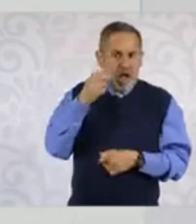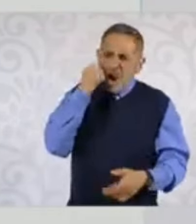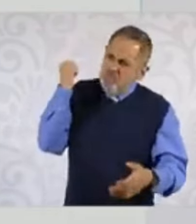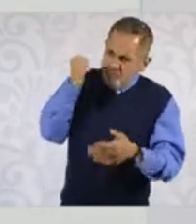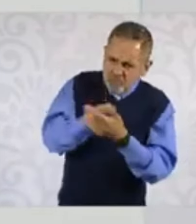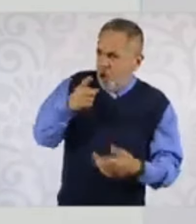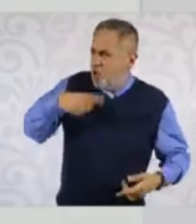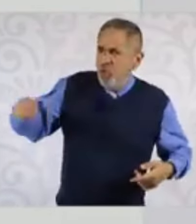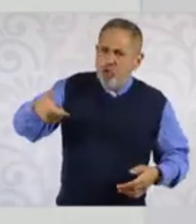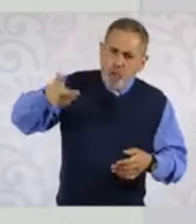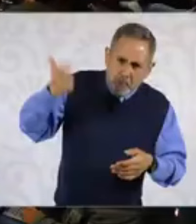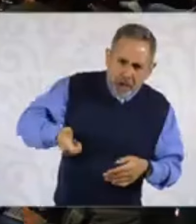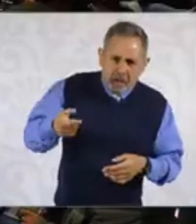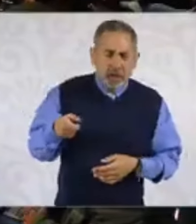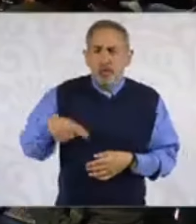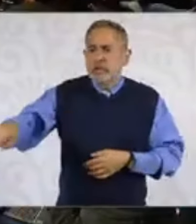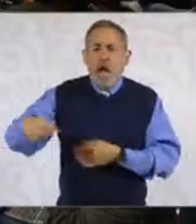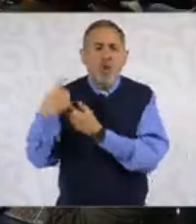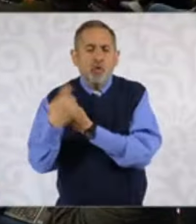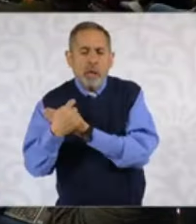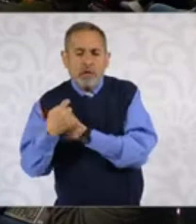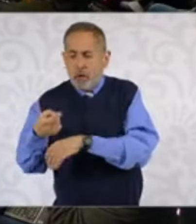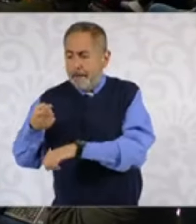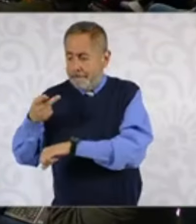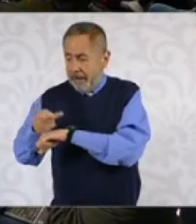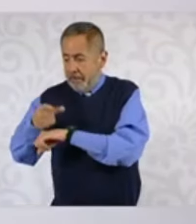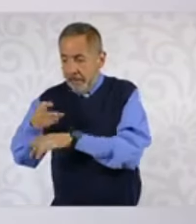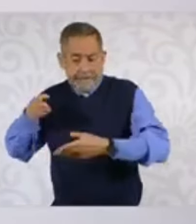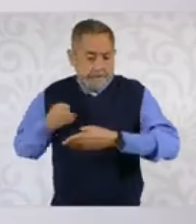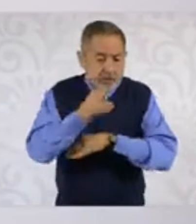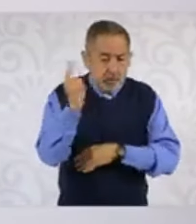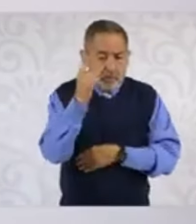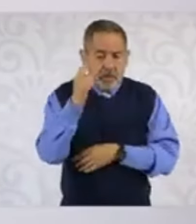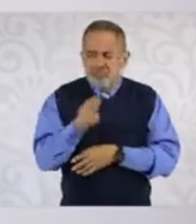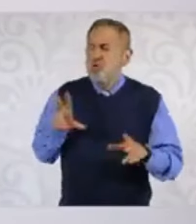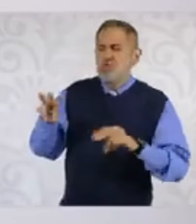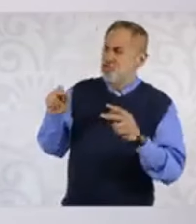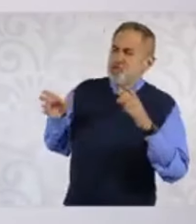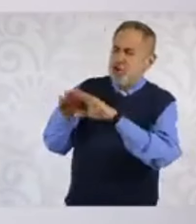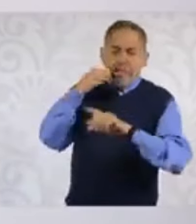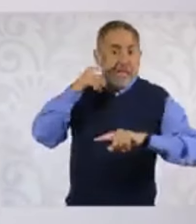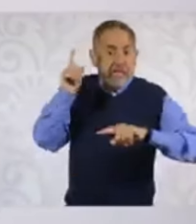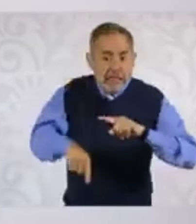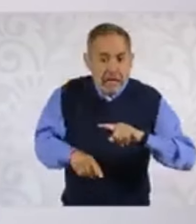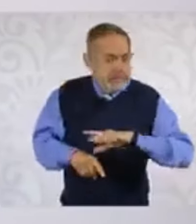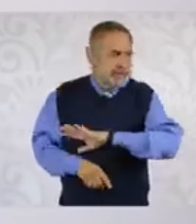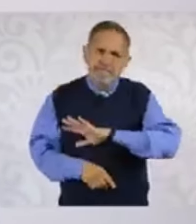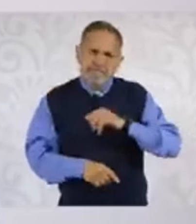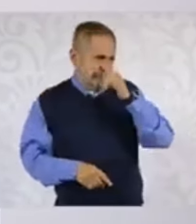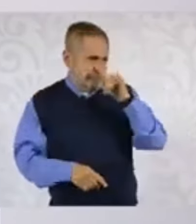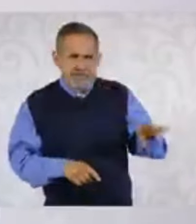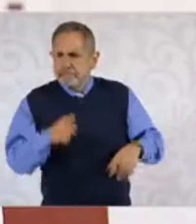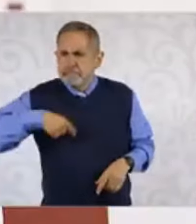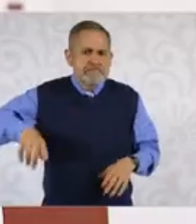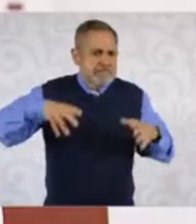cobrar, y esto en dado caso de que la Secretaría del Bienestar diga, no, pues ¿sabes qué? les vamos a pagar hasta el día 20.